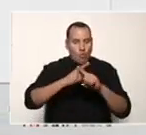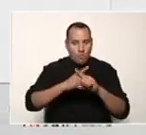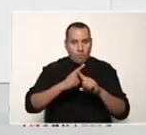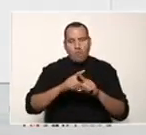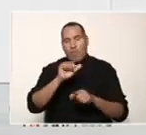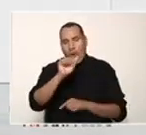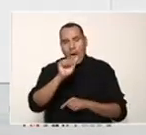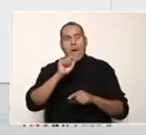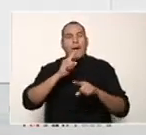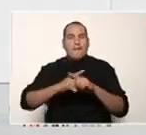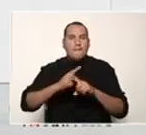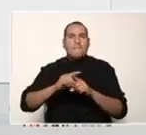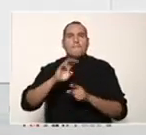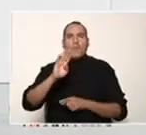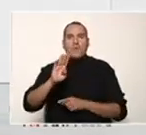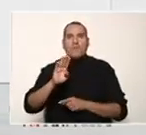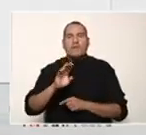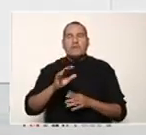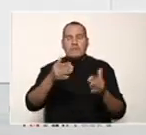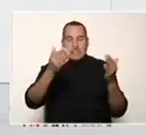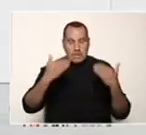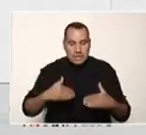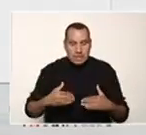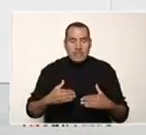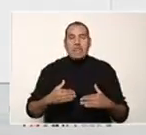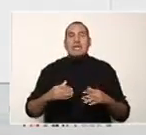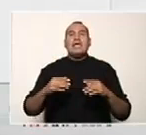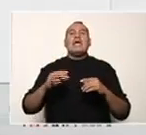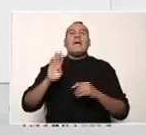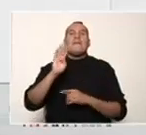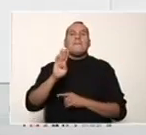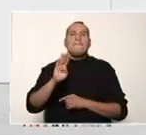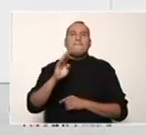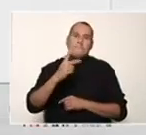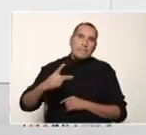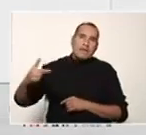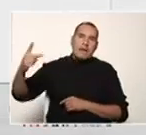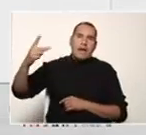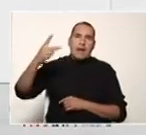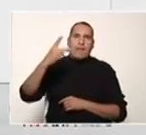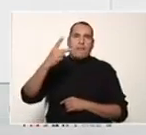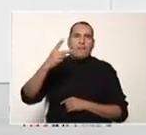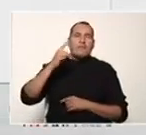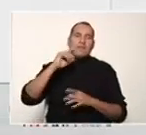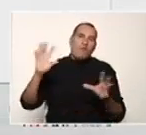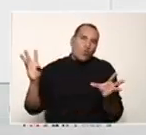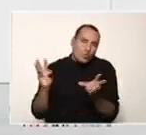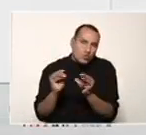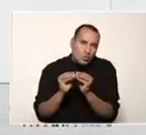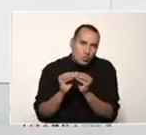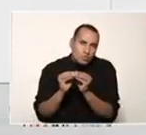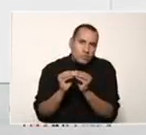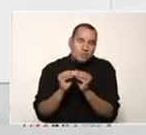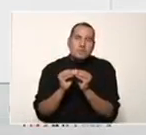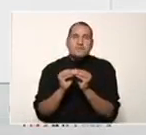por el segundo y la tercera para realizar el cuadrado del segundo y luego con print y utilizando